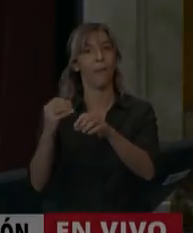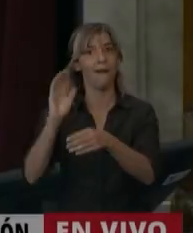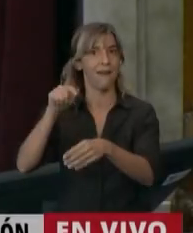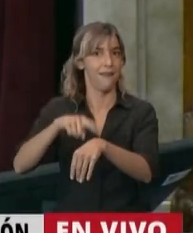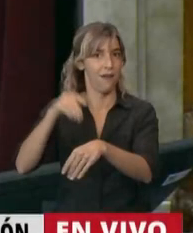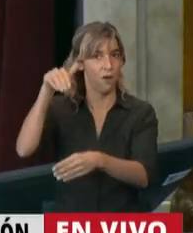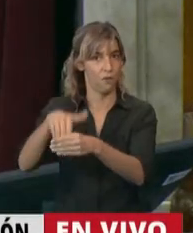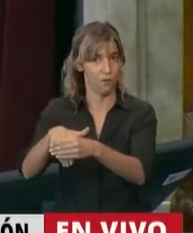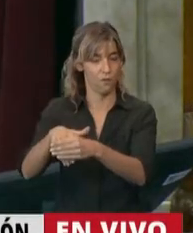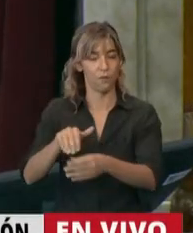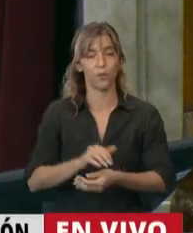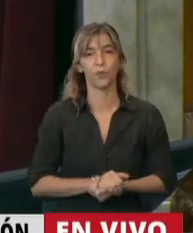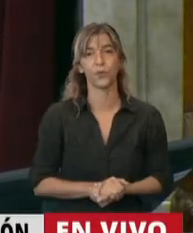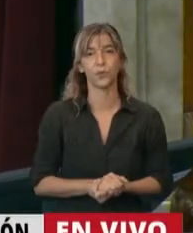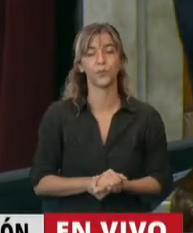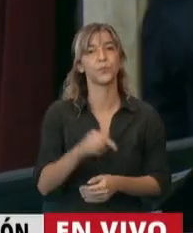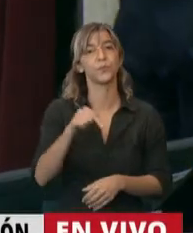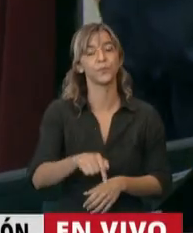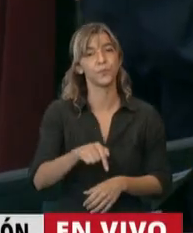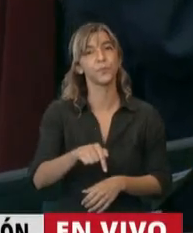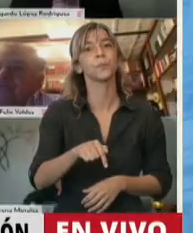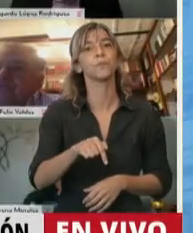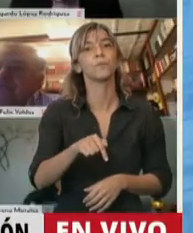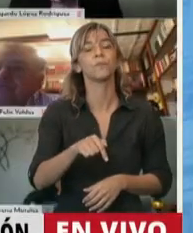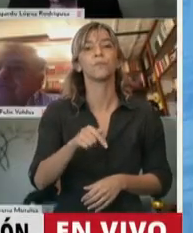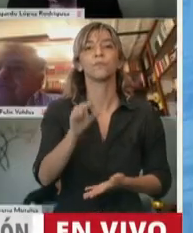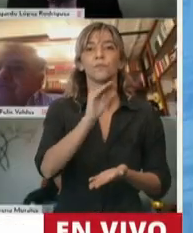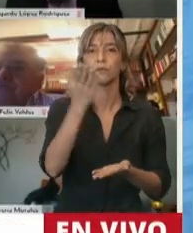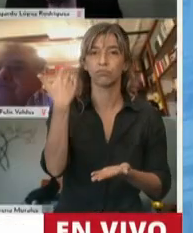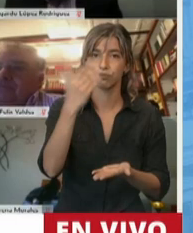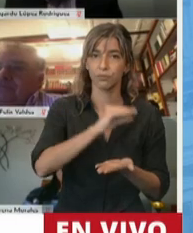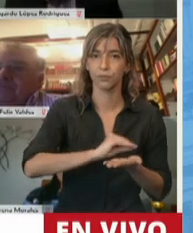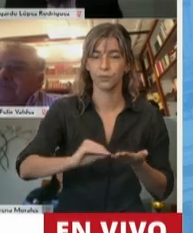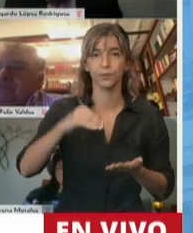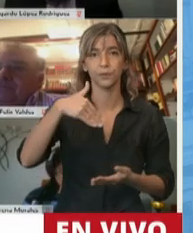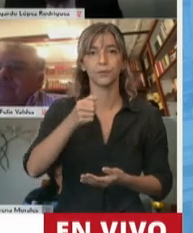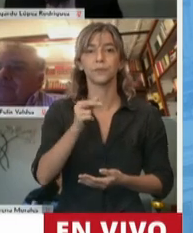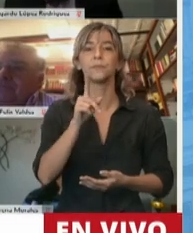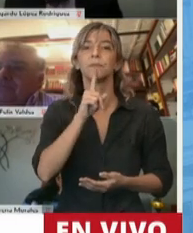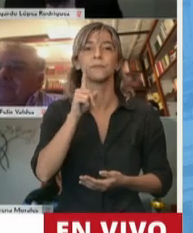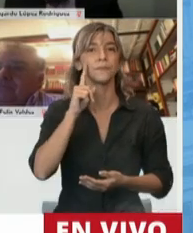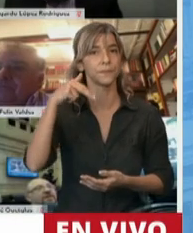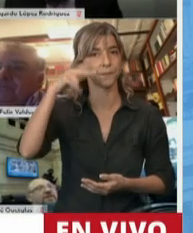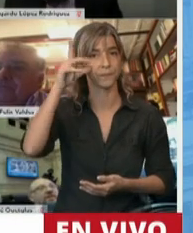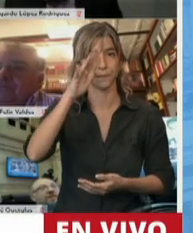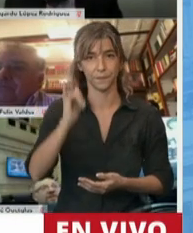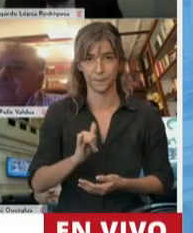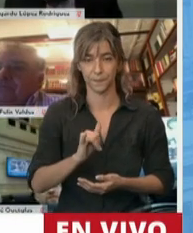Tiene la palabra el diputado Darío Martínez. Gracias, señor presidente.